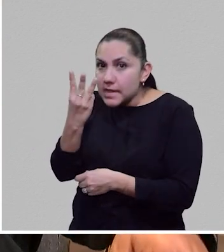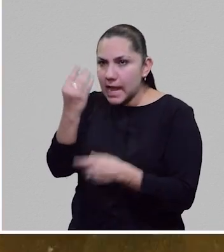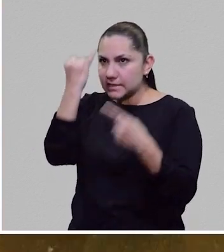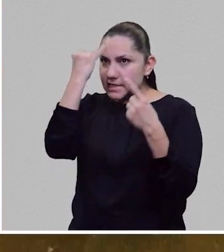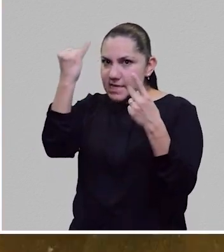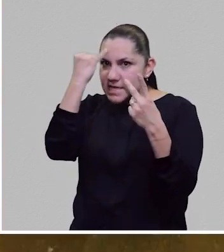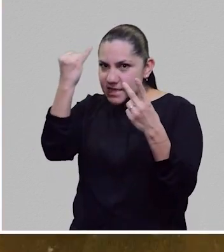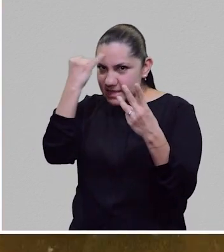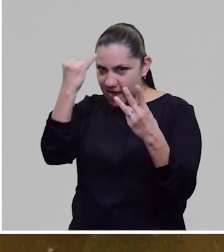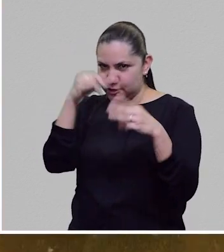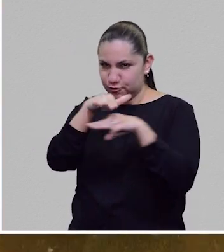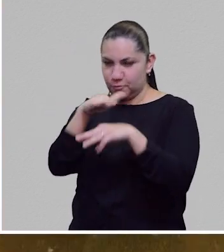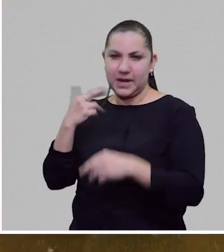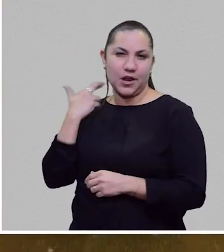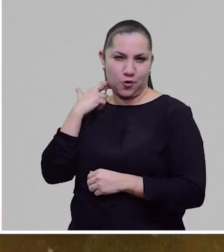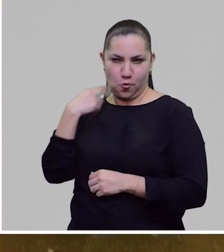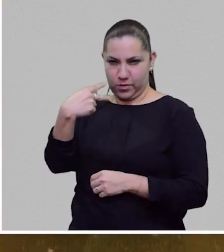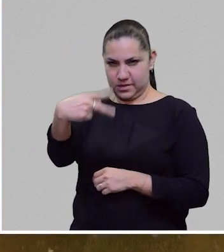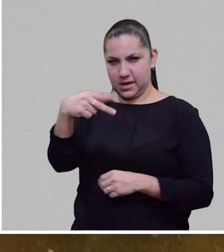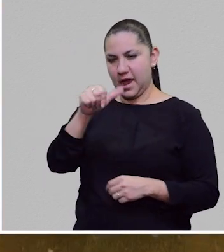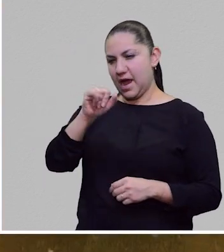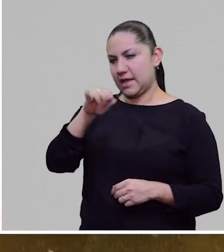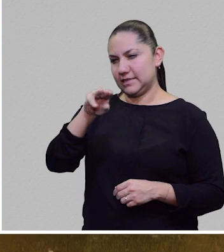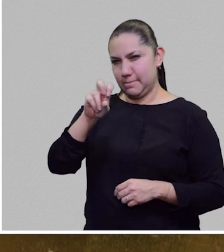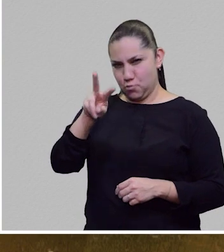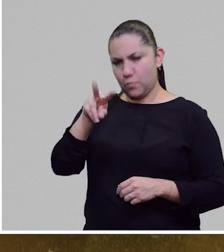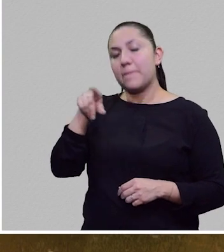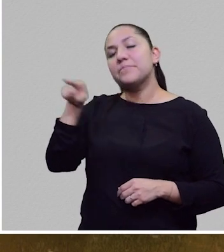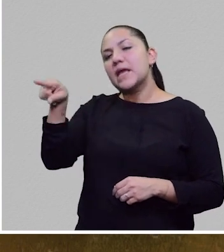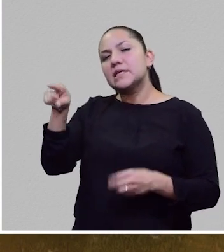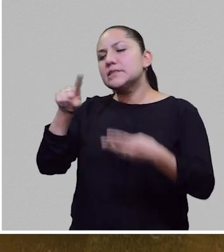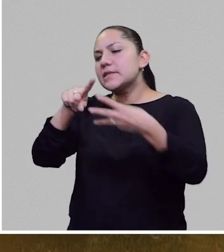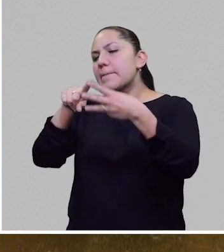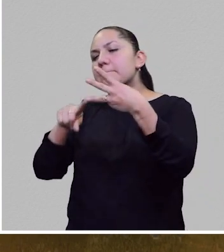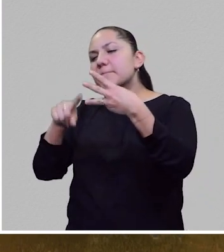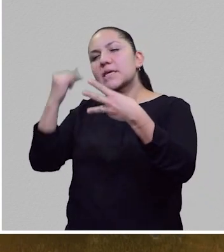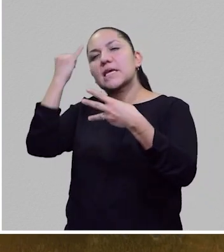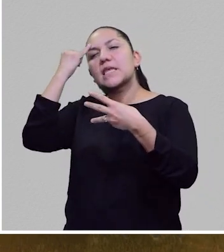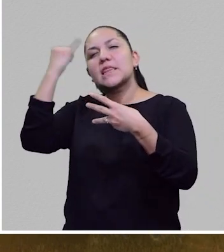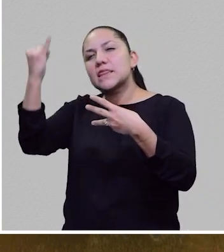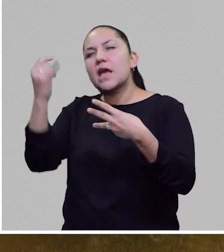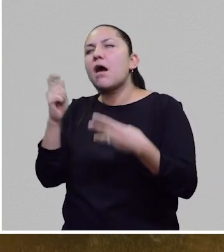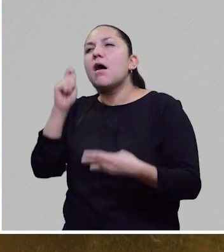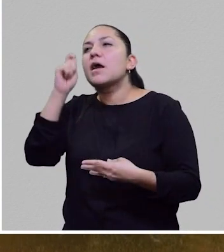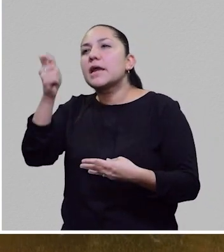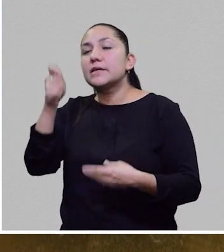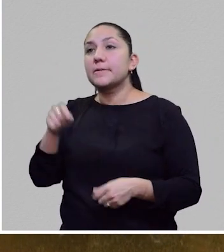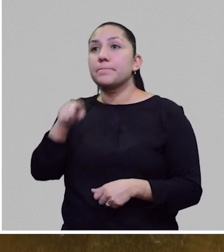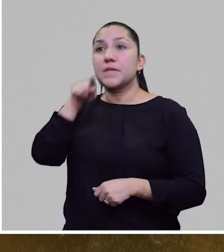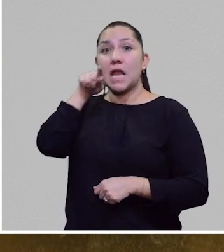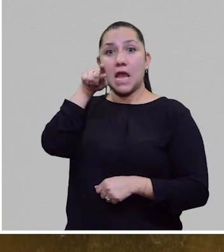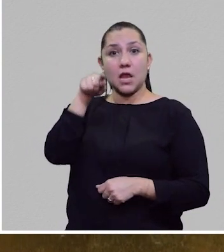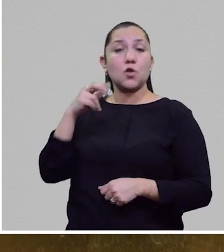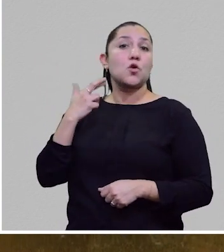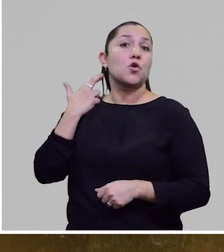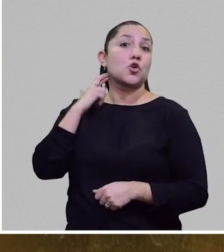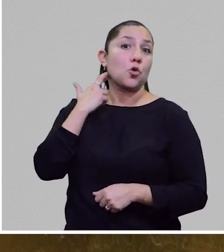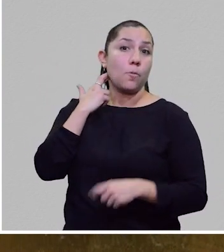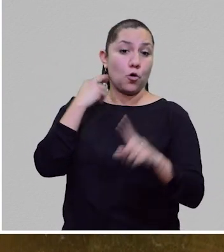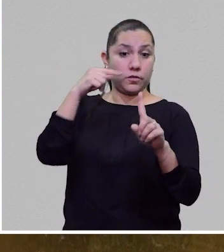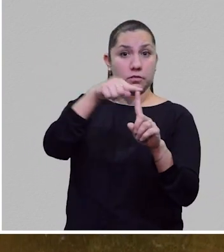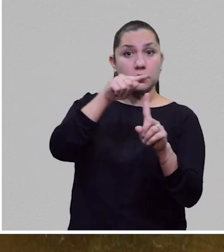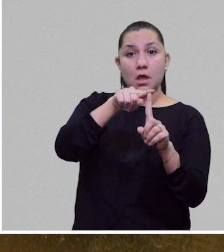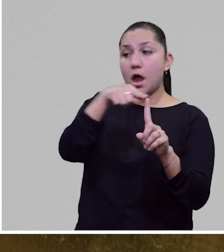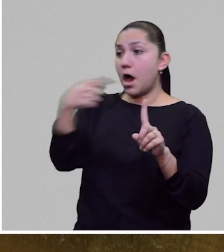Asimov. Que dice que la primera es que un robot no debe